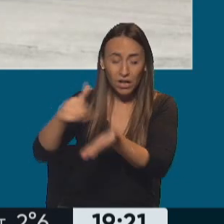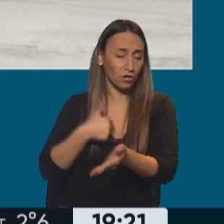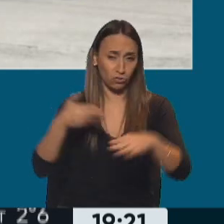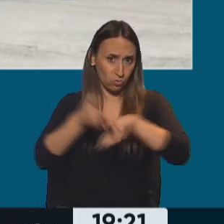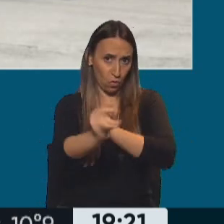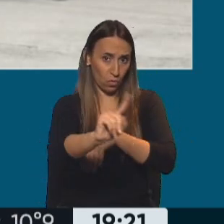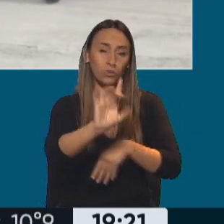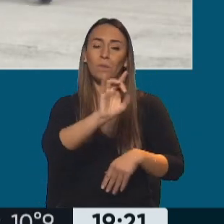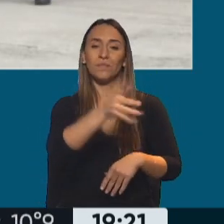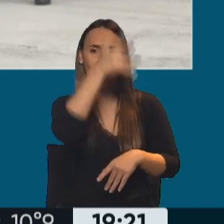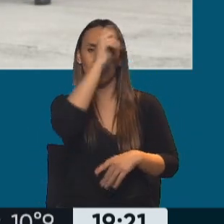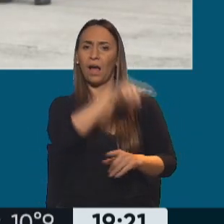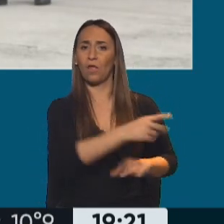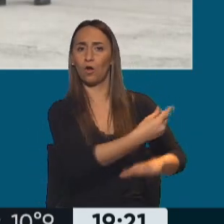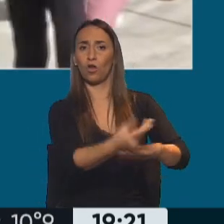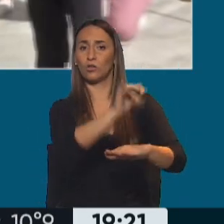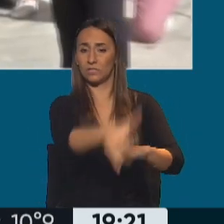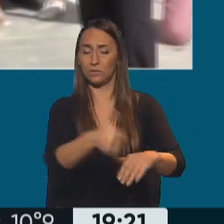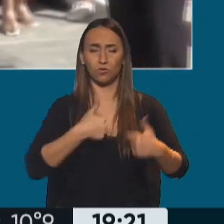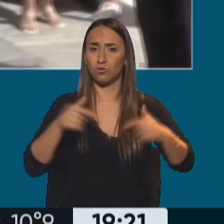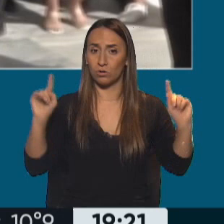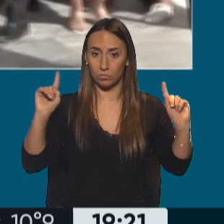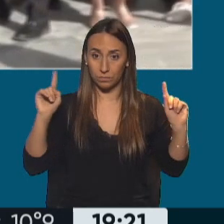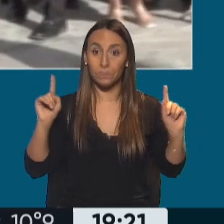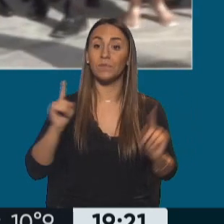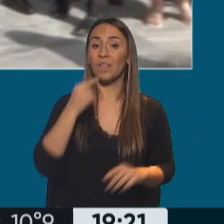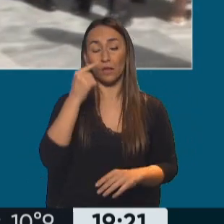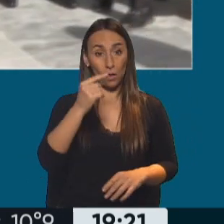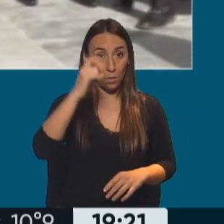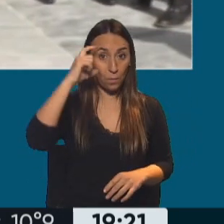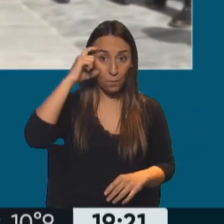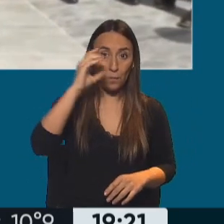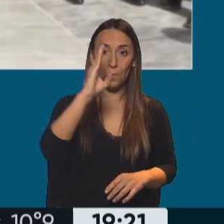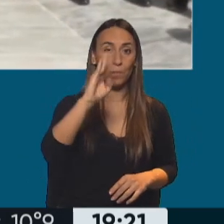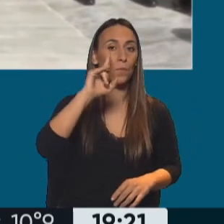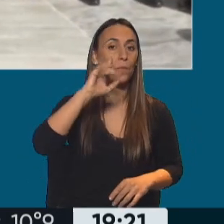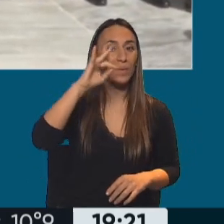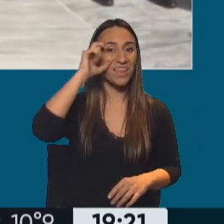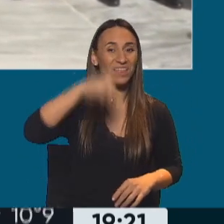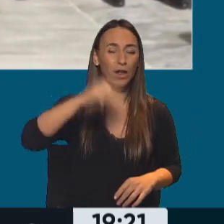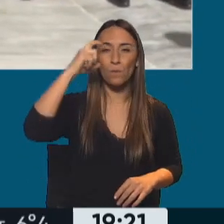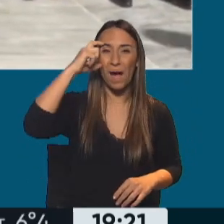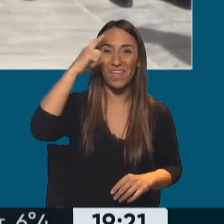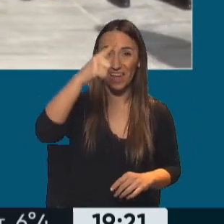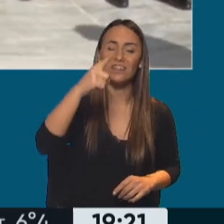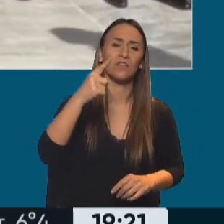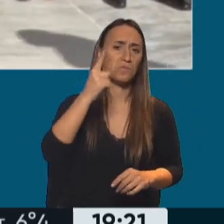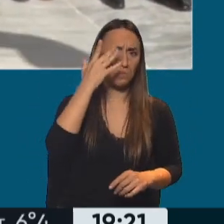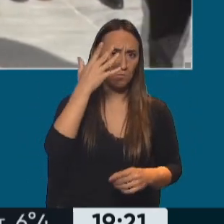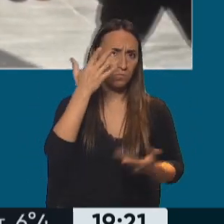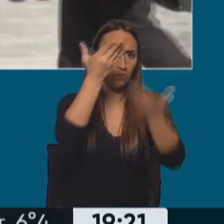canciller. ¿Qué pasó? Bueno, por un lado que dijo, Biden es un buen hombre, pero mantiene algunas de las cuestiones de la política